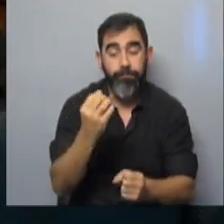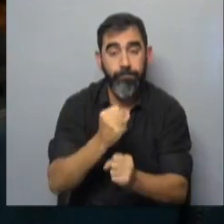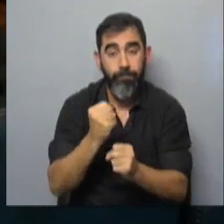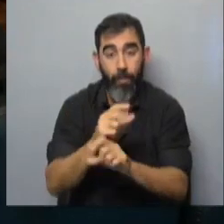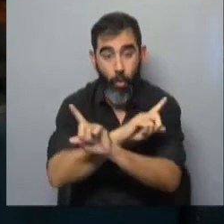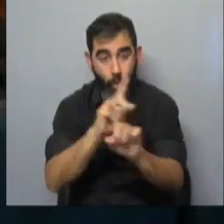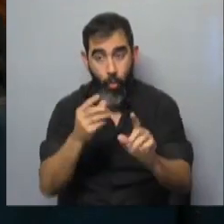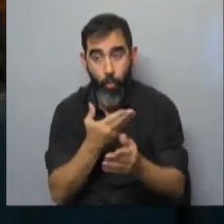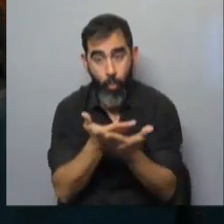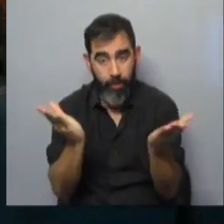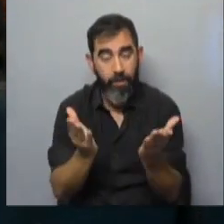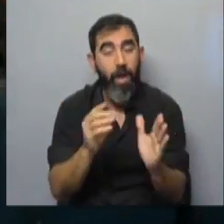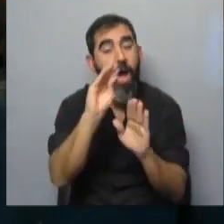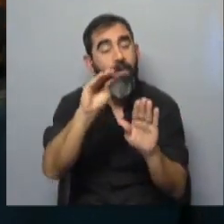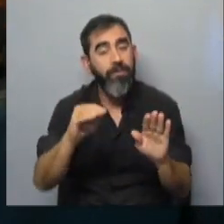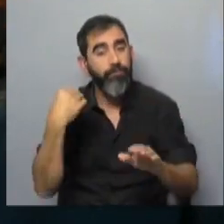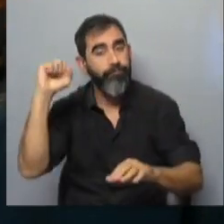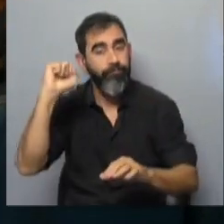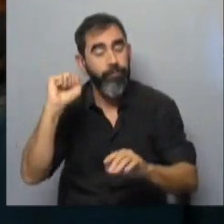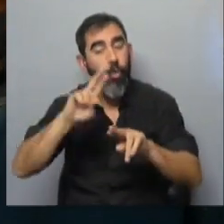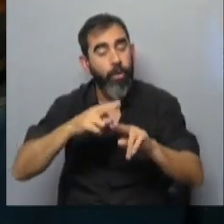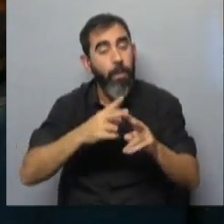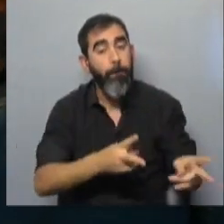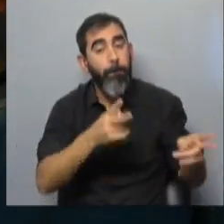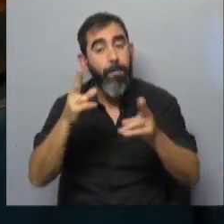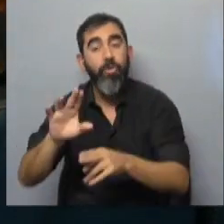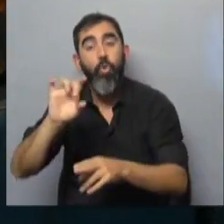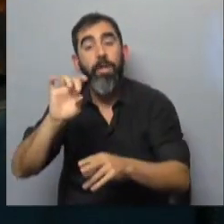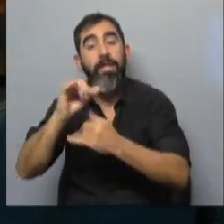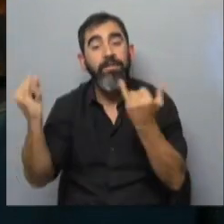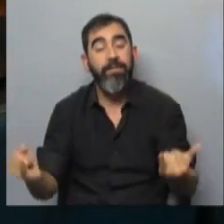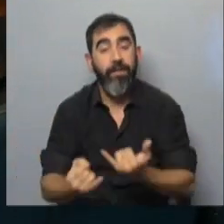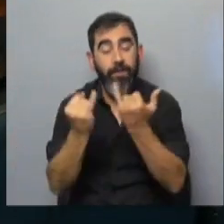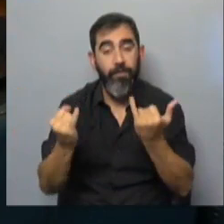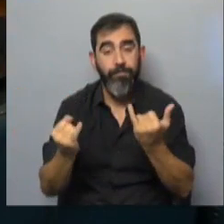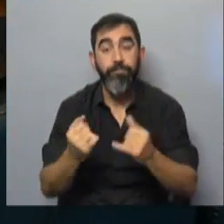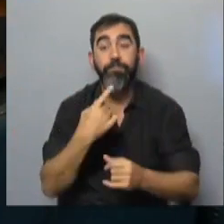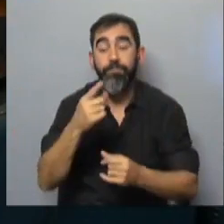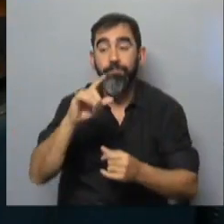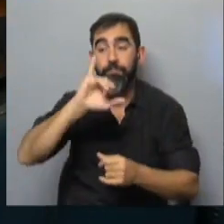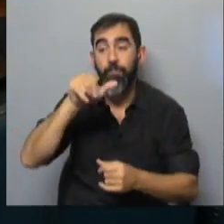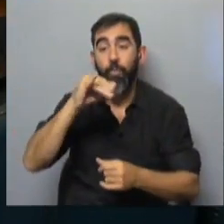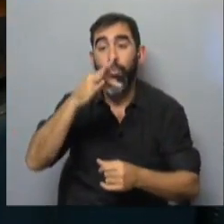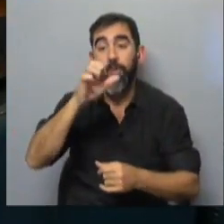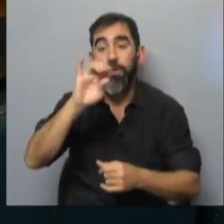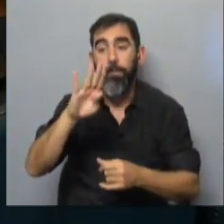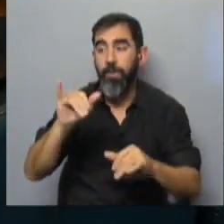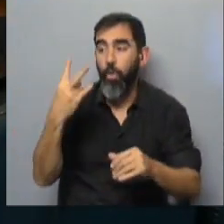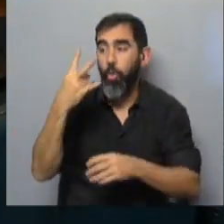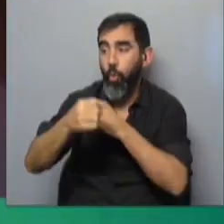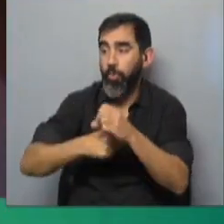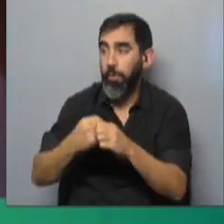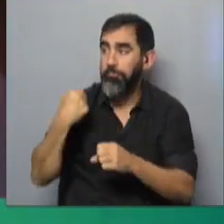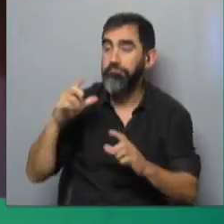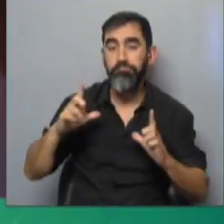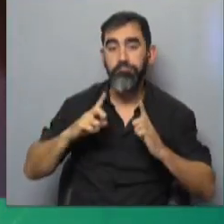no sucede, se debe notificar que hay omisión y se da un nuevo plazo de 15 días. Según Gil y Ribarna, en este caso, se lleva más de dos años de incumplimiento.